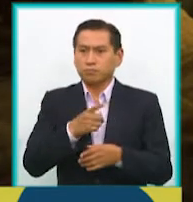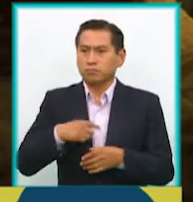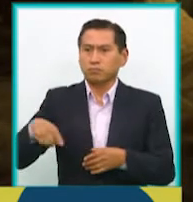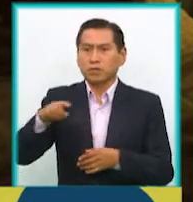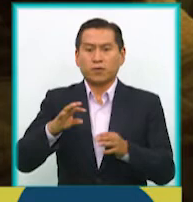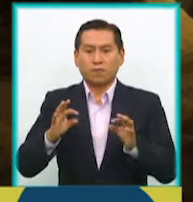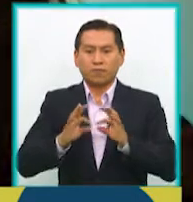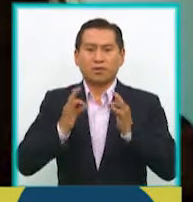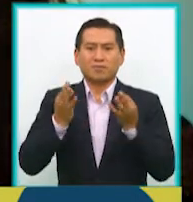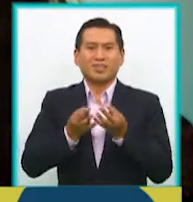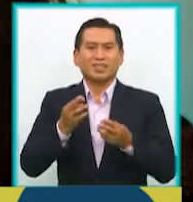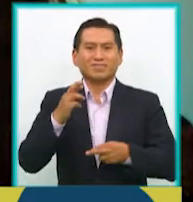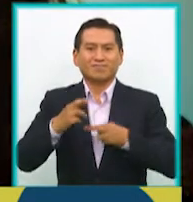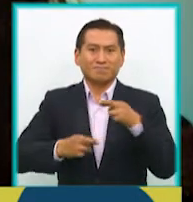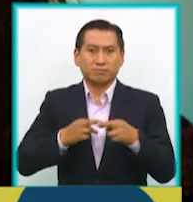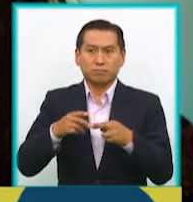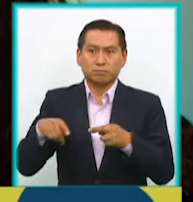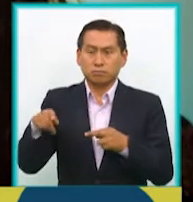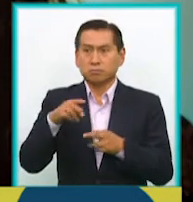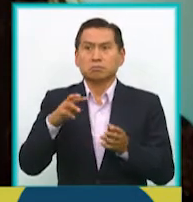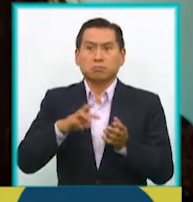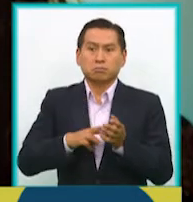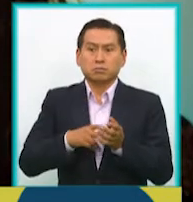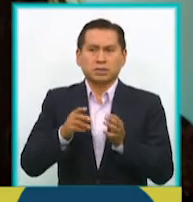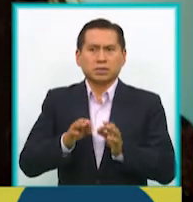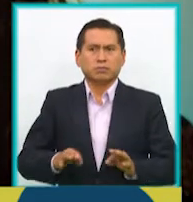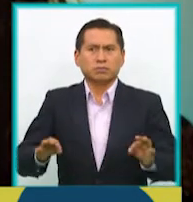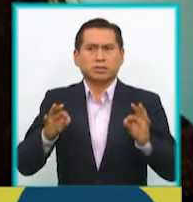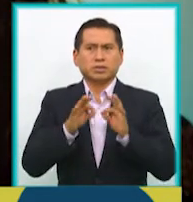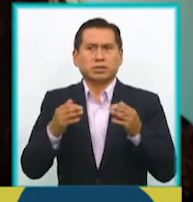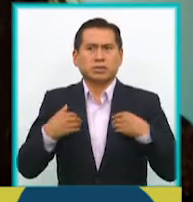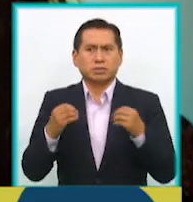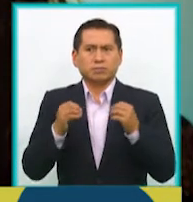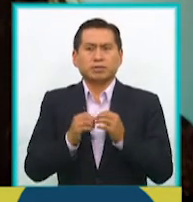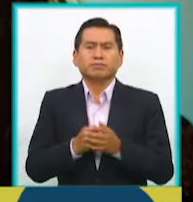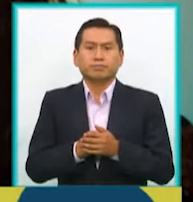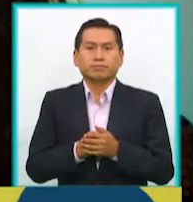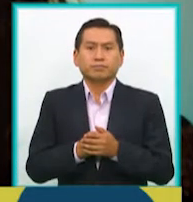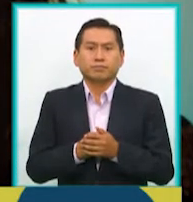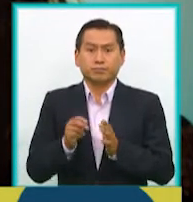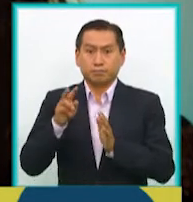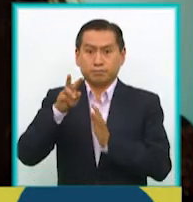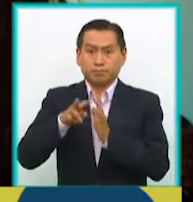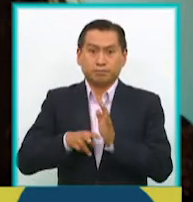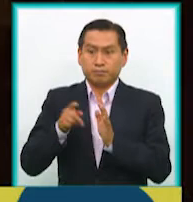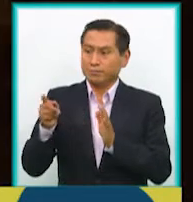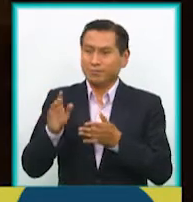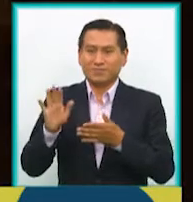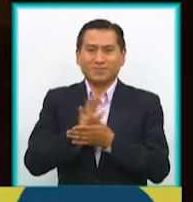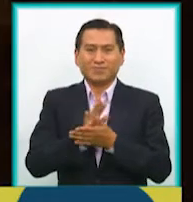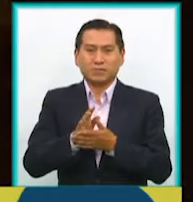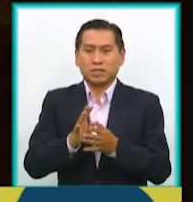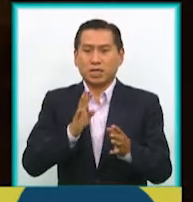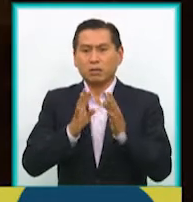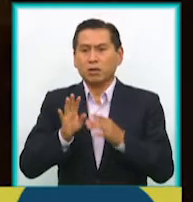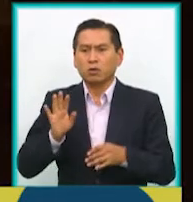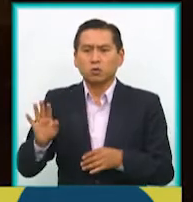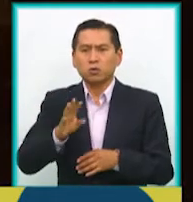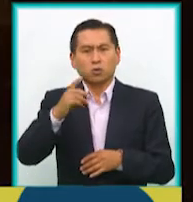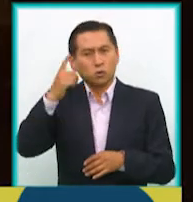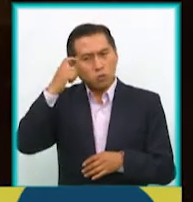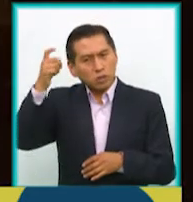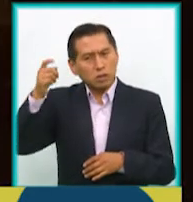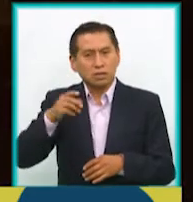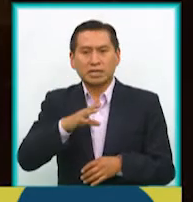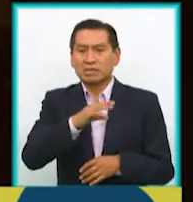familiares, al final de cuentas, es lo más importante que tenemos, pero es una película también que habla sobre los sueños y también sobre